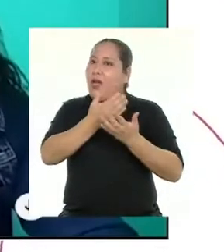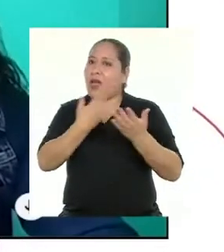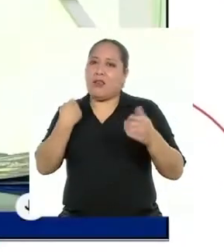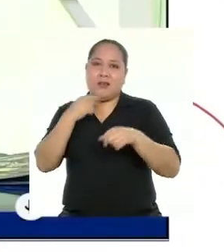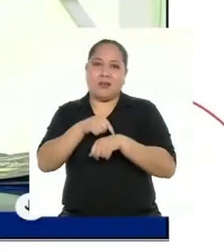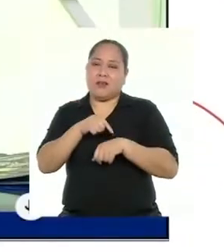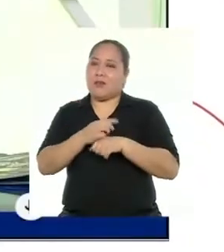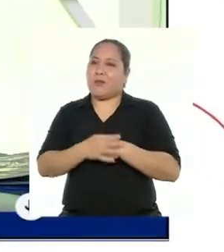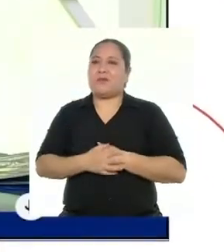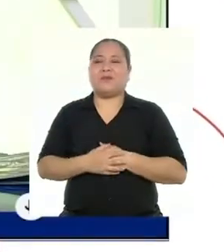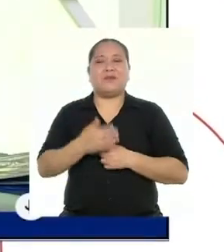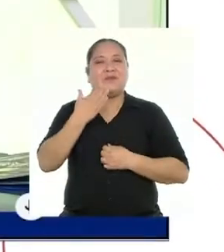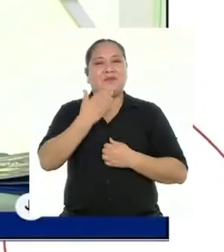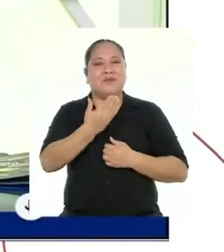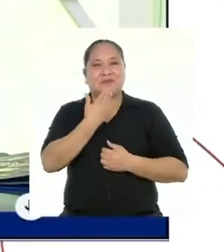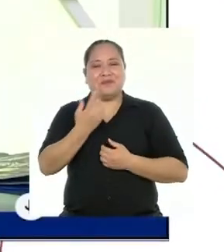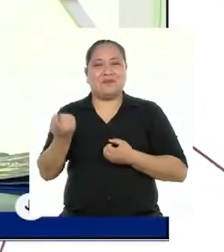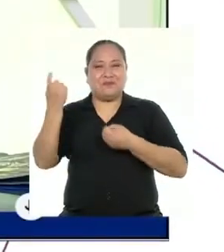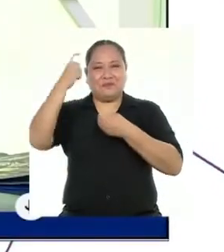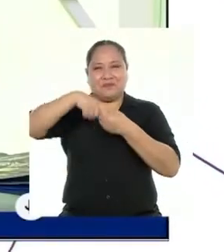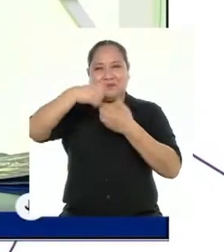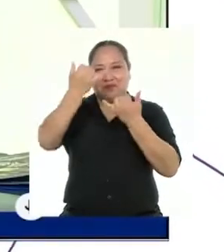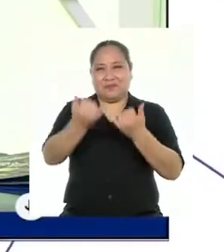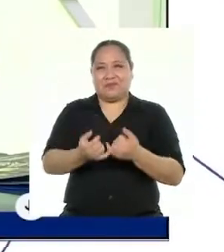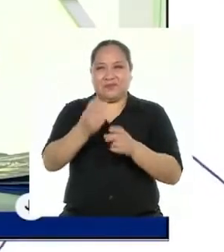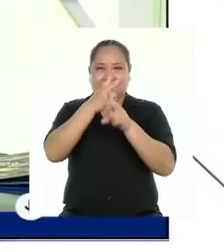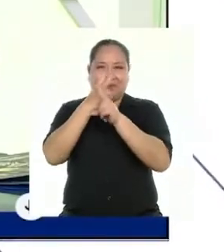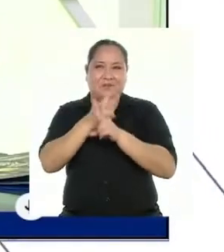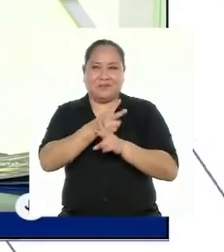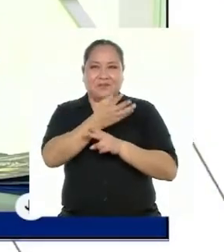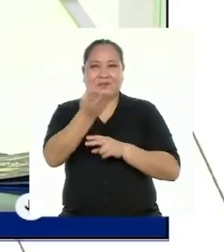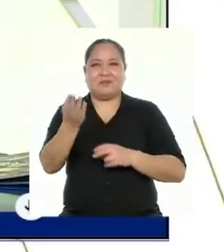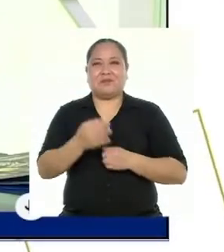tiempo. Gracias por participar el día de hoy. ¡Cuídense!